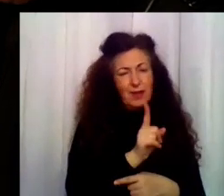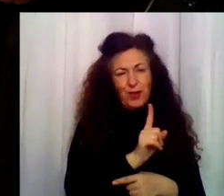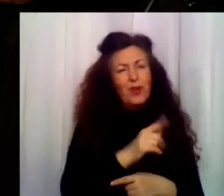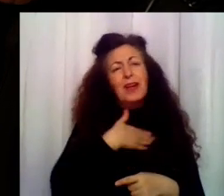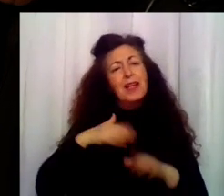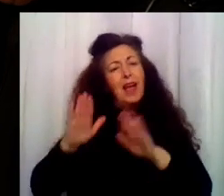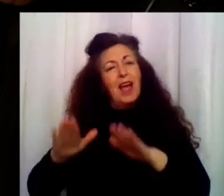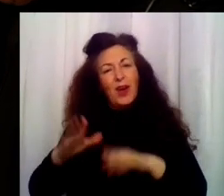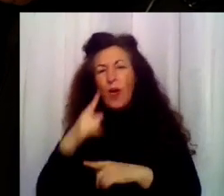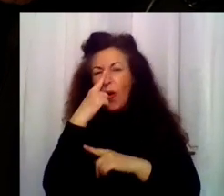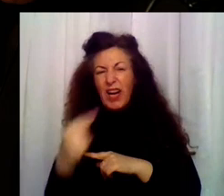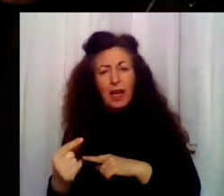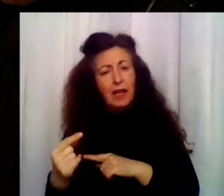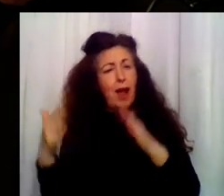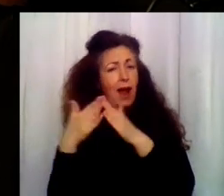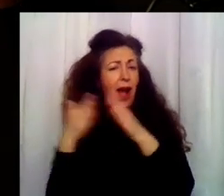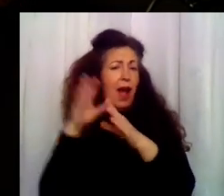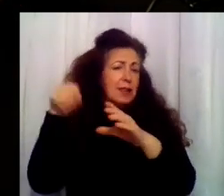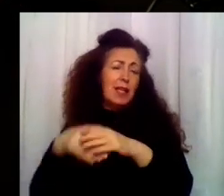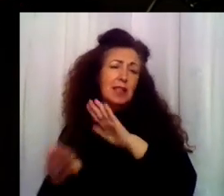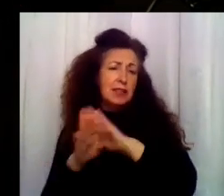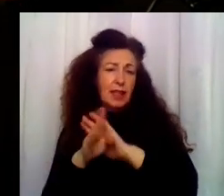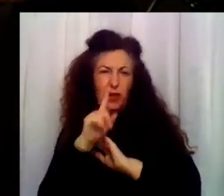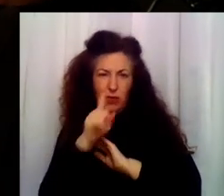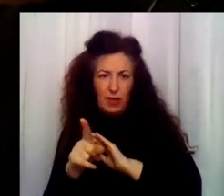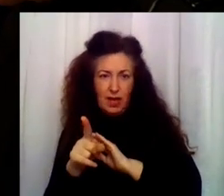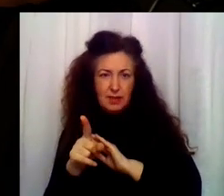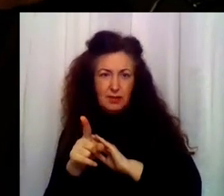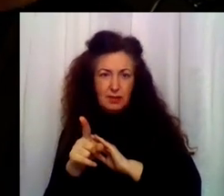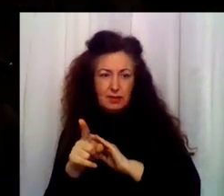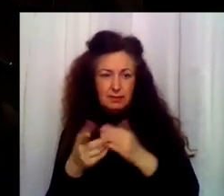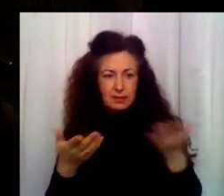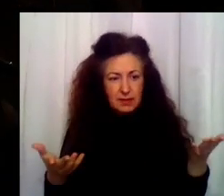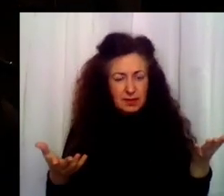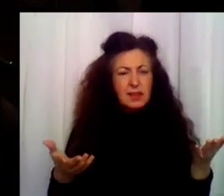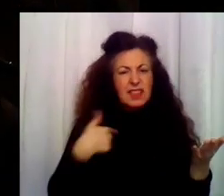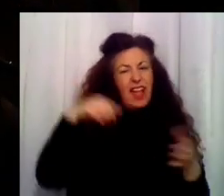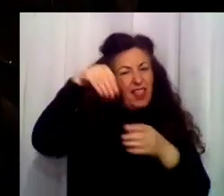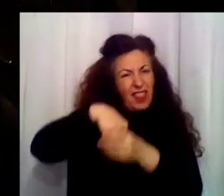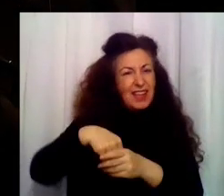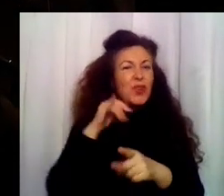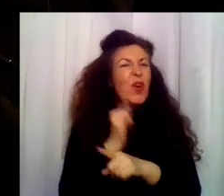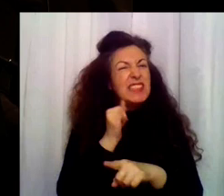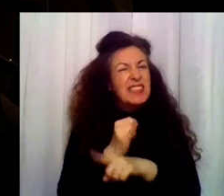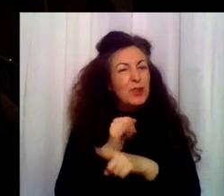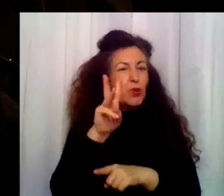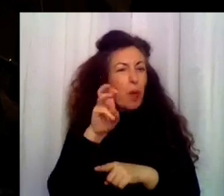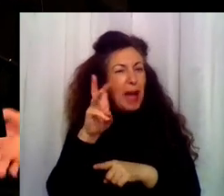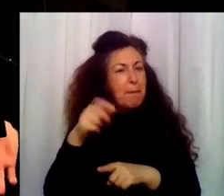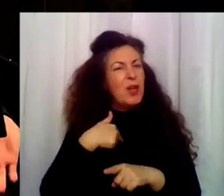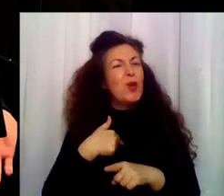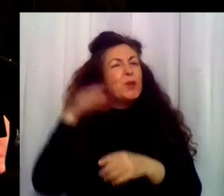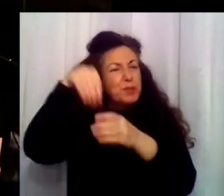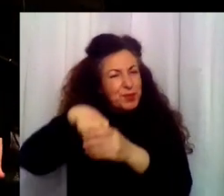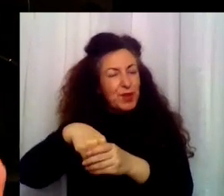Me queríais mandar a Inglaterra, así que tanto da. ¿De Inglaterra a Rivas? En Rivas está el Instituto de Pepe. Quiero hacer un módulo de cocina.